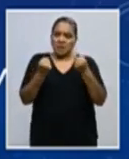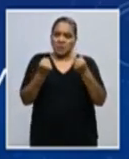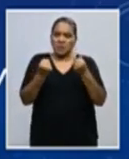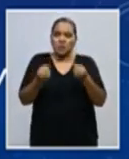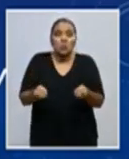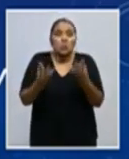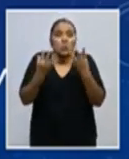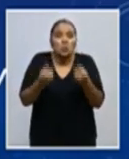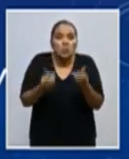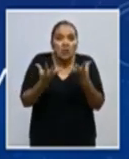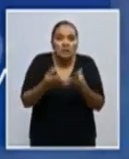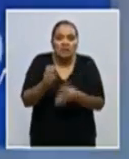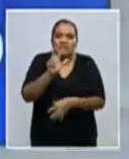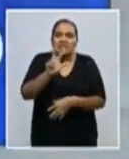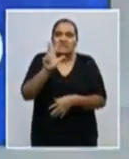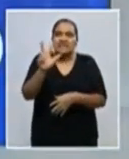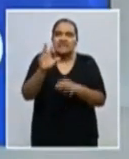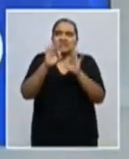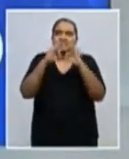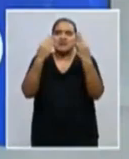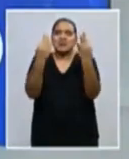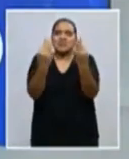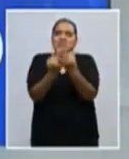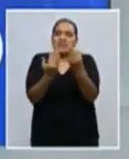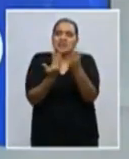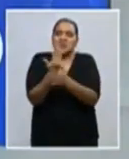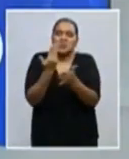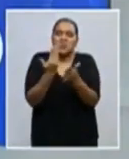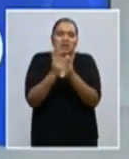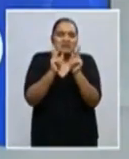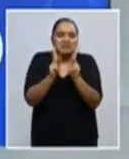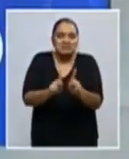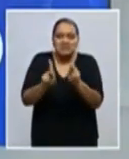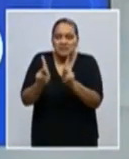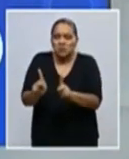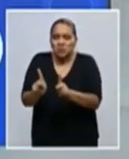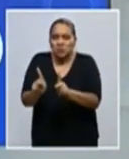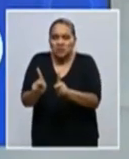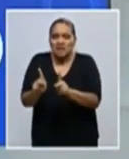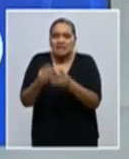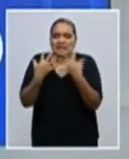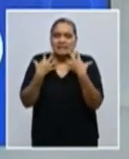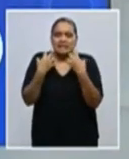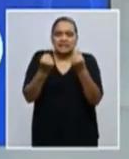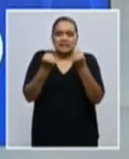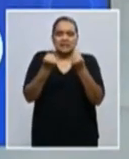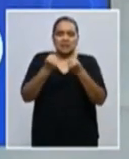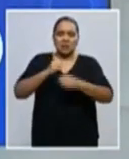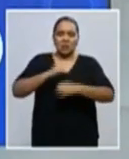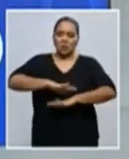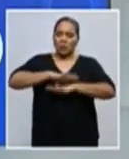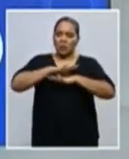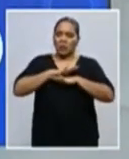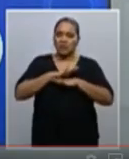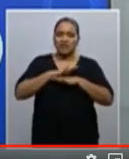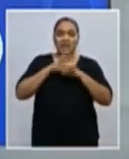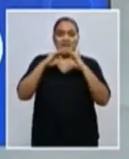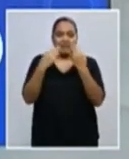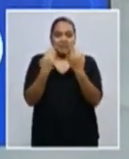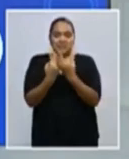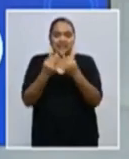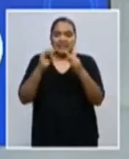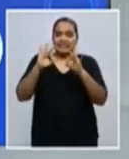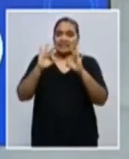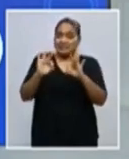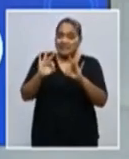se han recuperado. 33 familias que tienen alegría que sus parientes ya están en buen estado de salud. Para